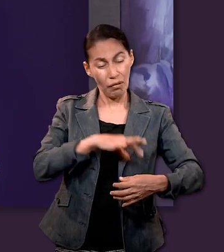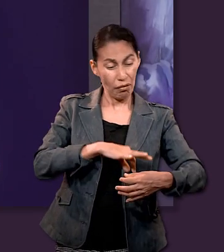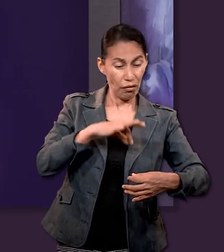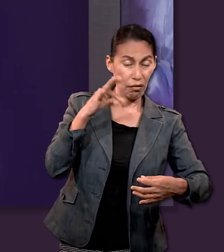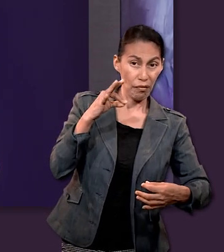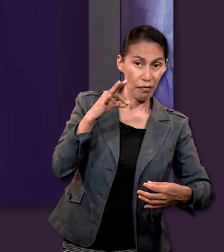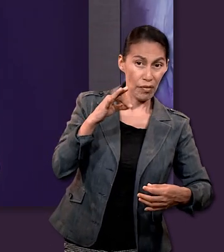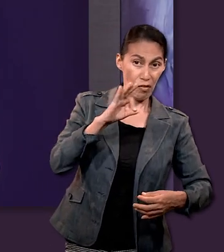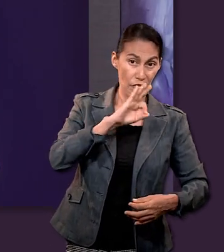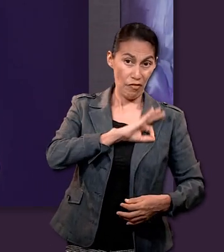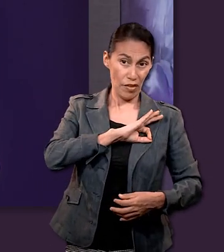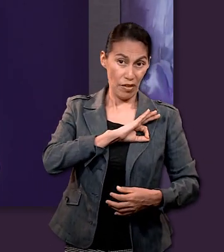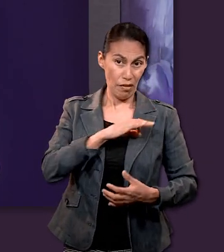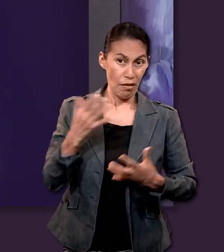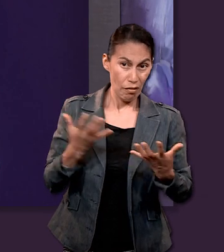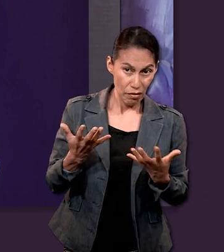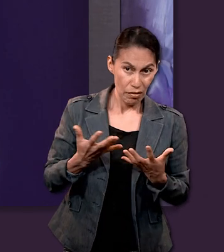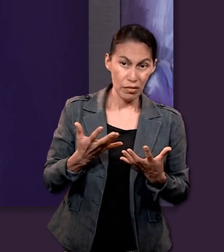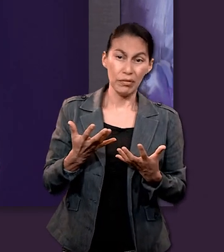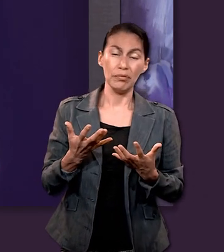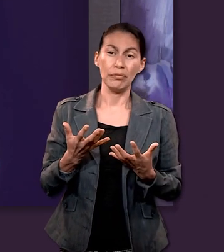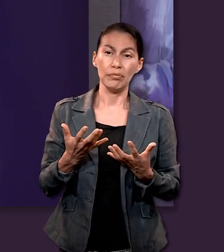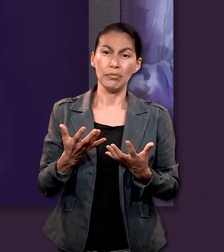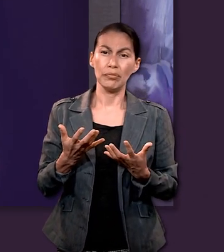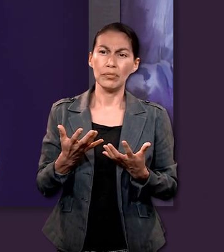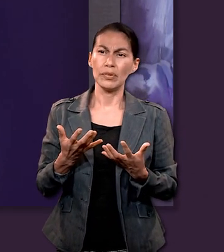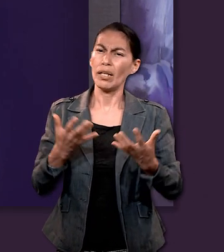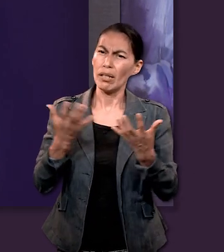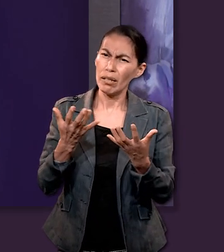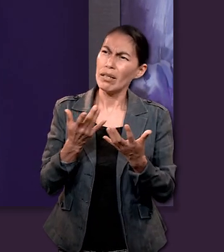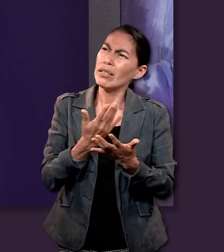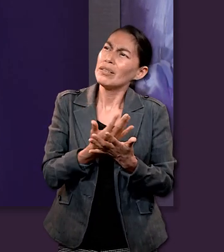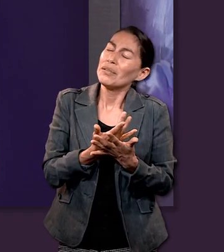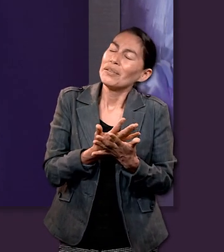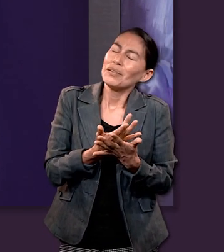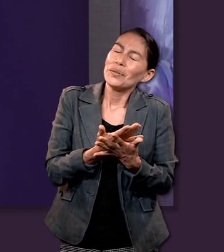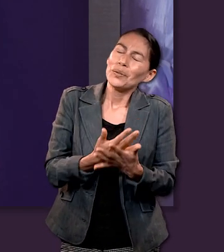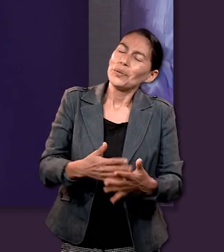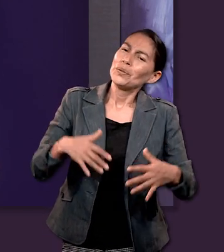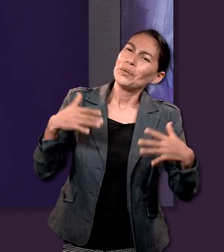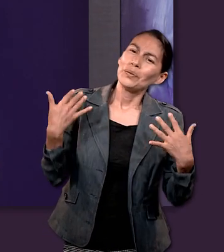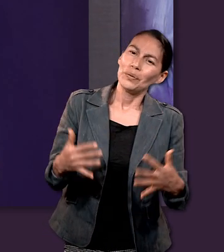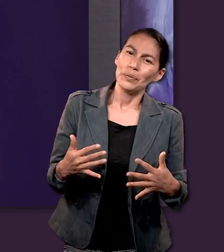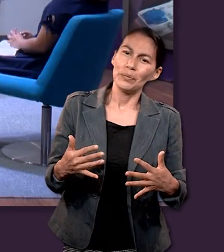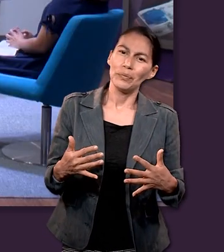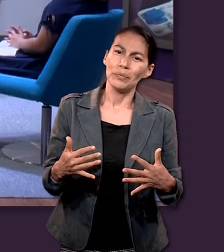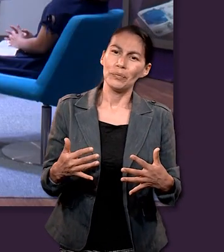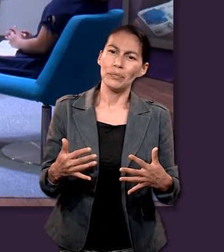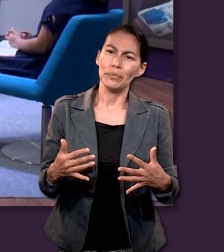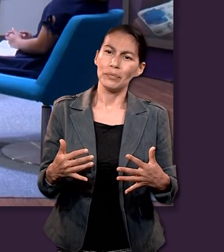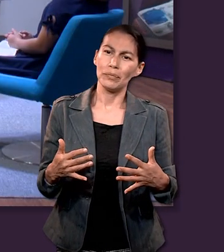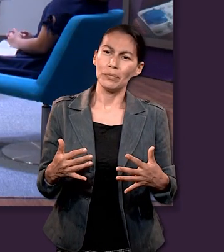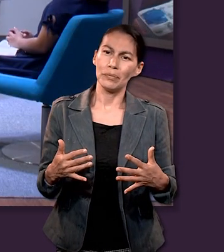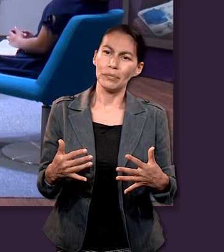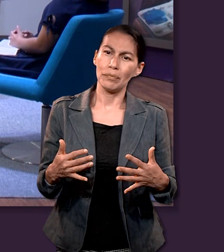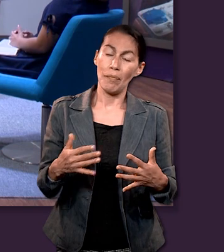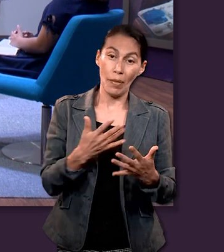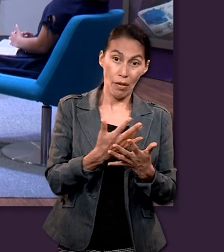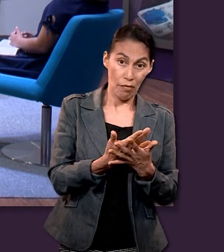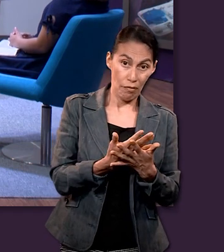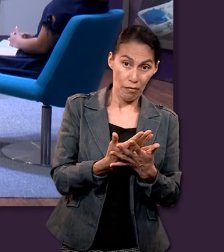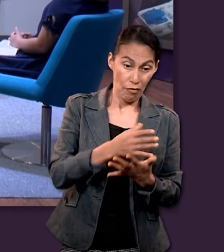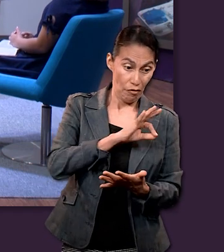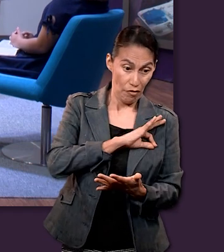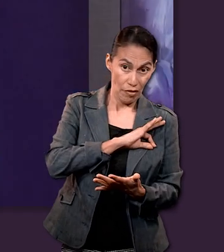acción pero en acción con esperanza porque puedo tener fe y no tener